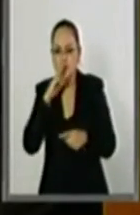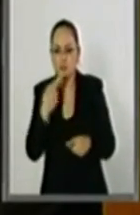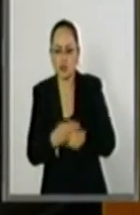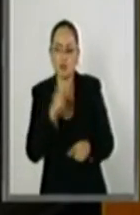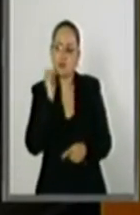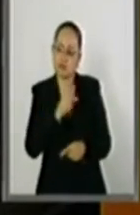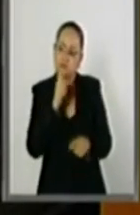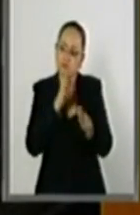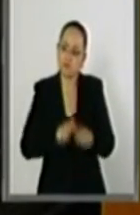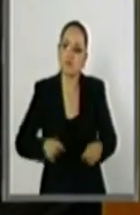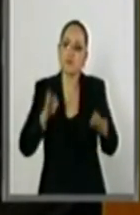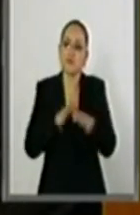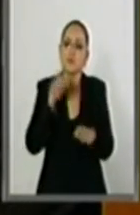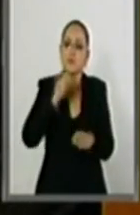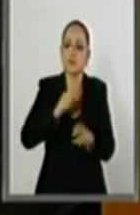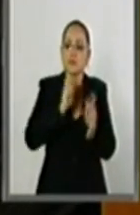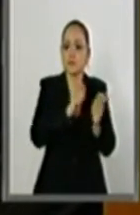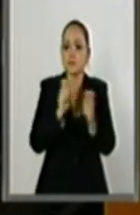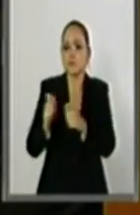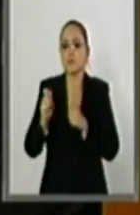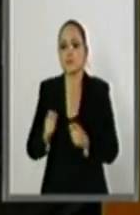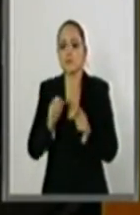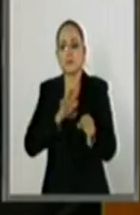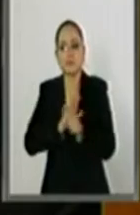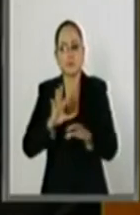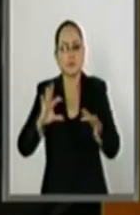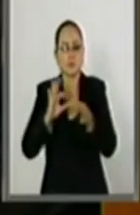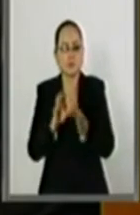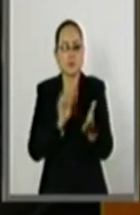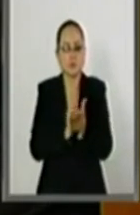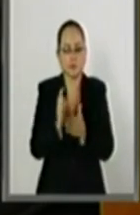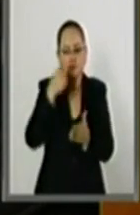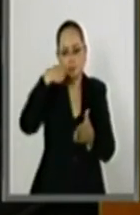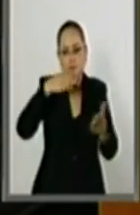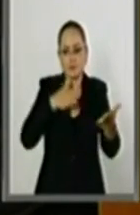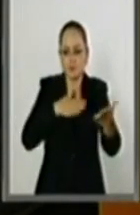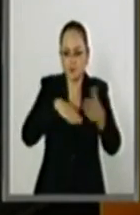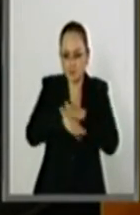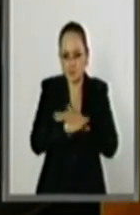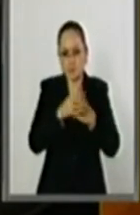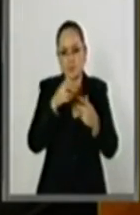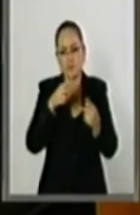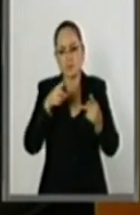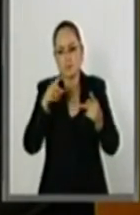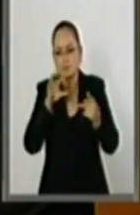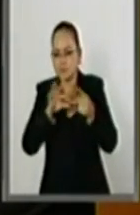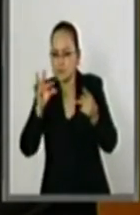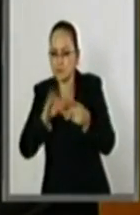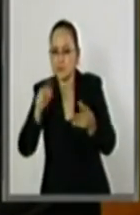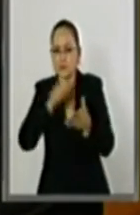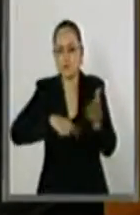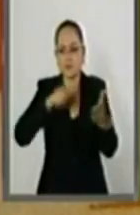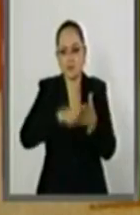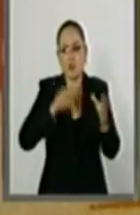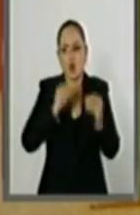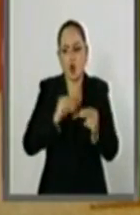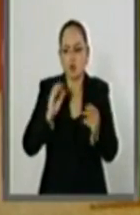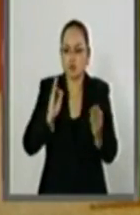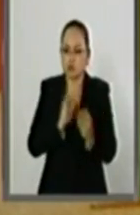así como facilitar a los titulares el ejercicio de los derechos de acceso, rectificación, cancelación o posición.